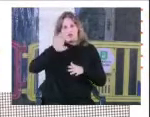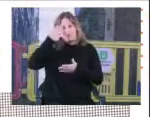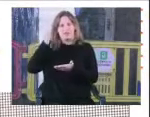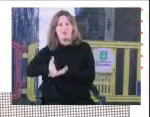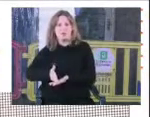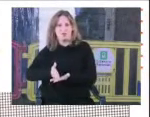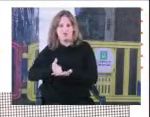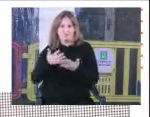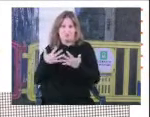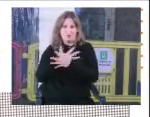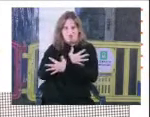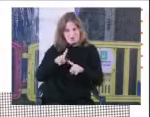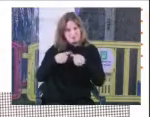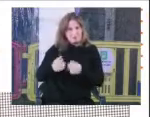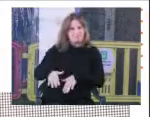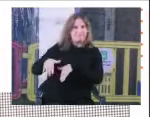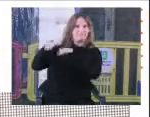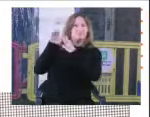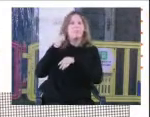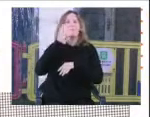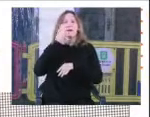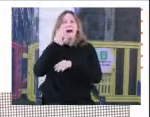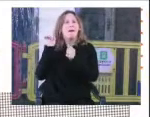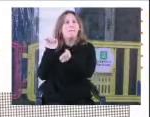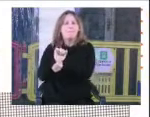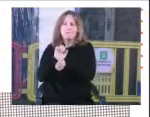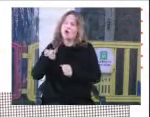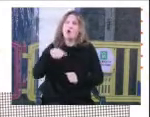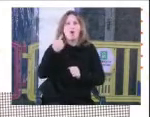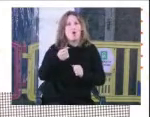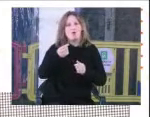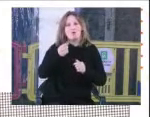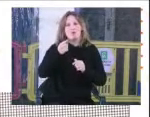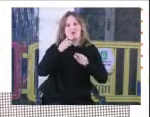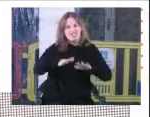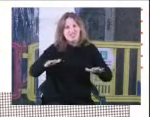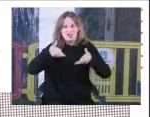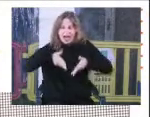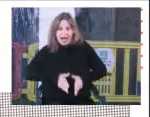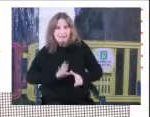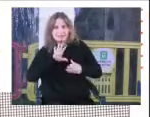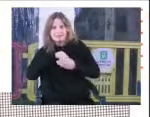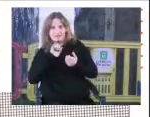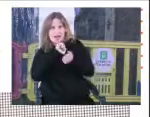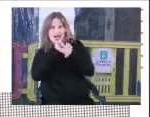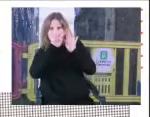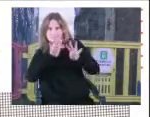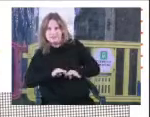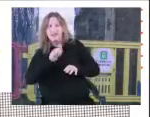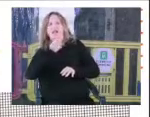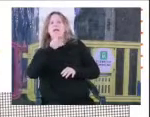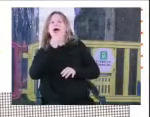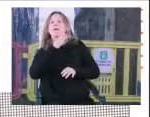bueno, muchos crecimos con nuestras madres en las cárceles, otros nacieron en la cárcel de Cabildo, en otras